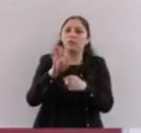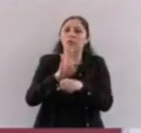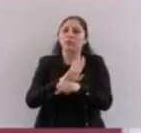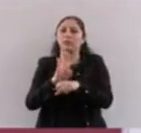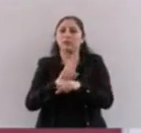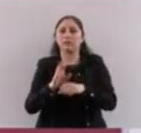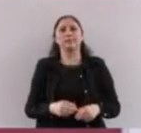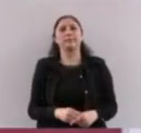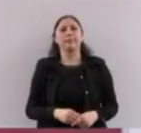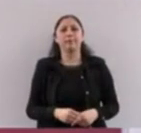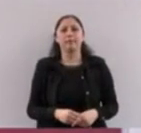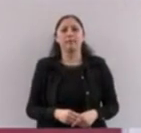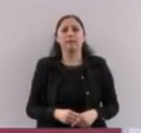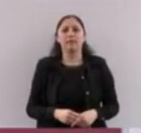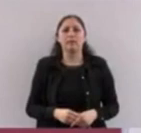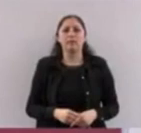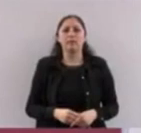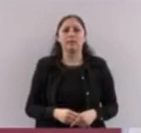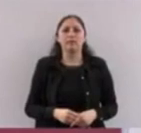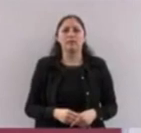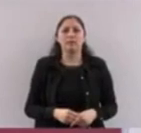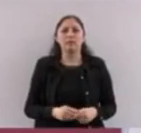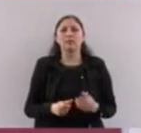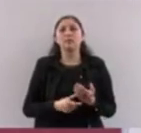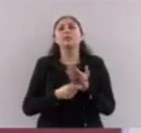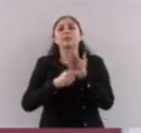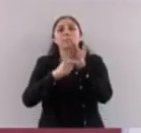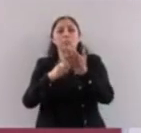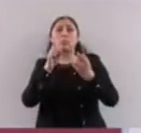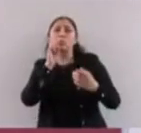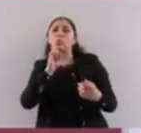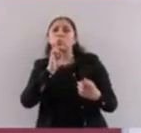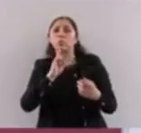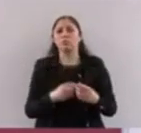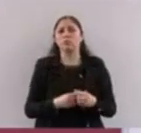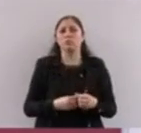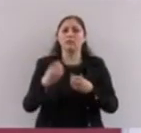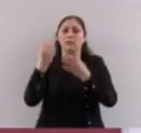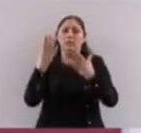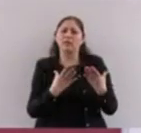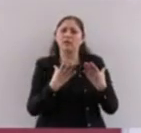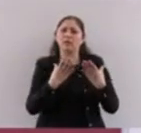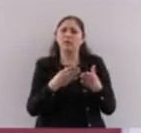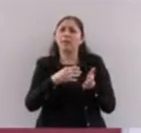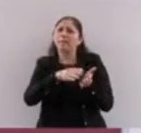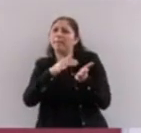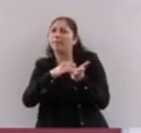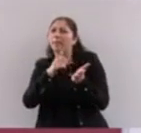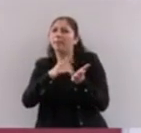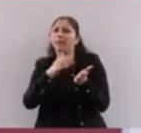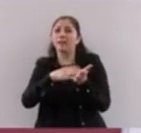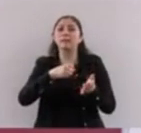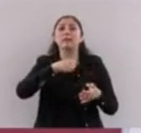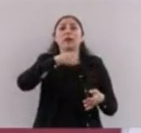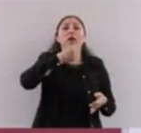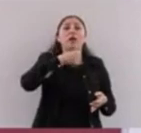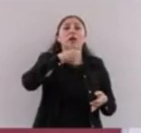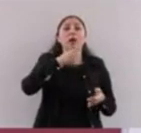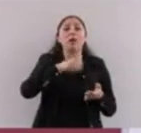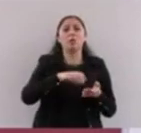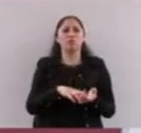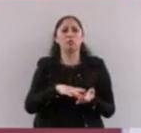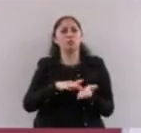Organización Mundial de la Salud y decían que a los adultos mayores había que sacarlos de los albergues.